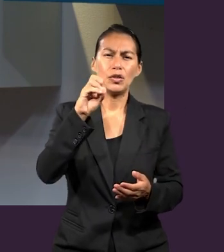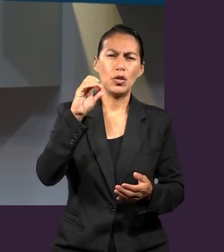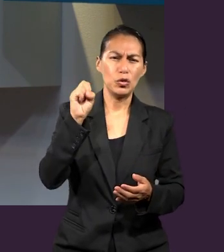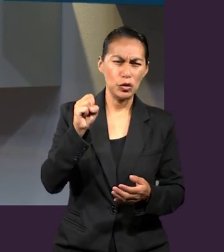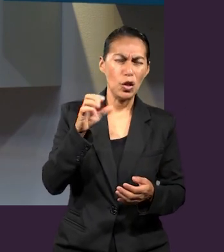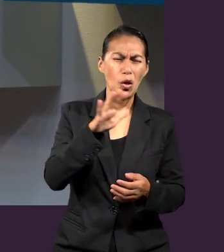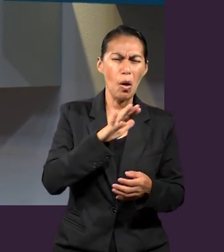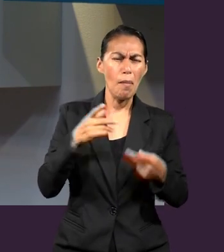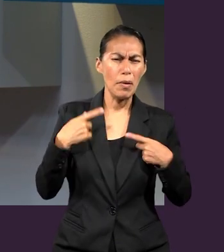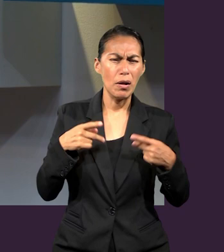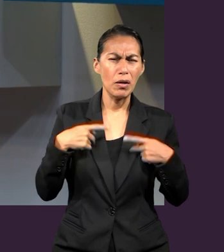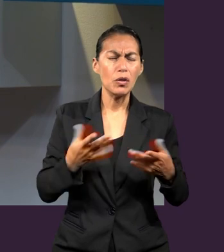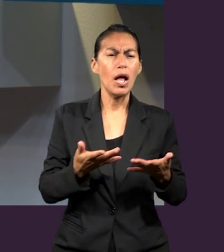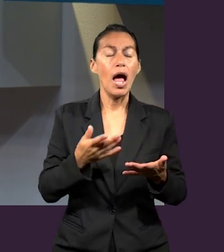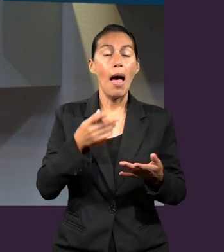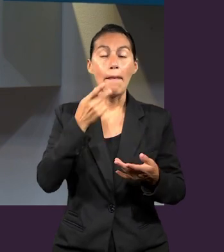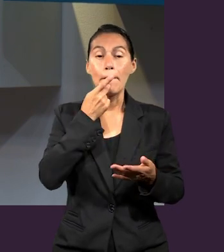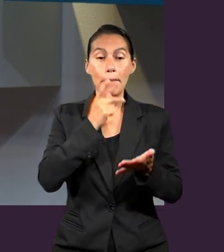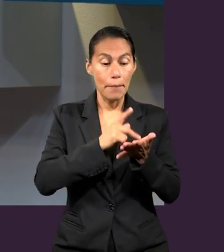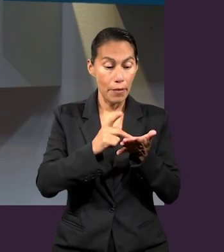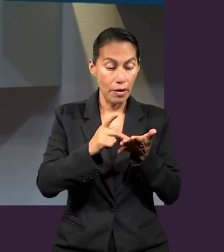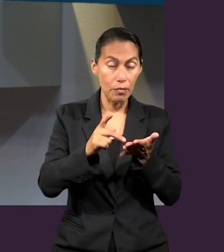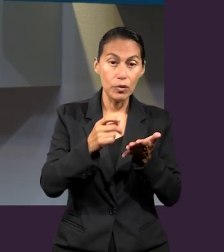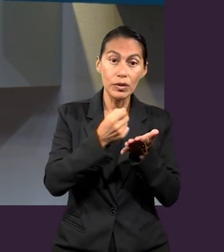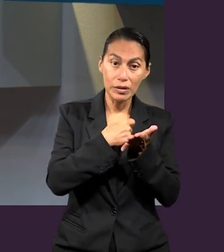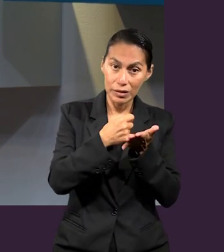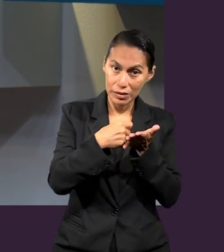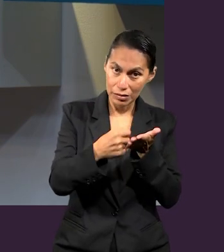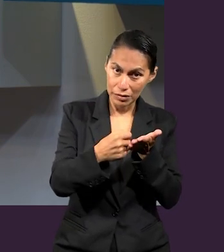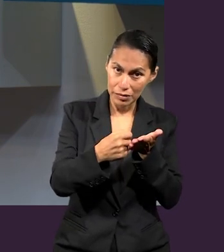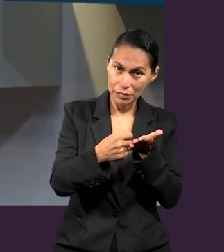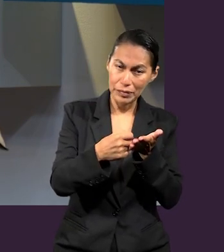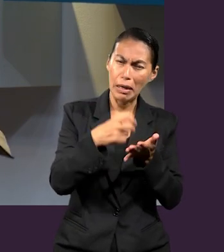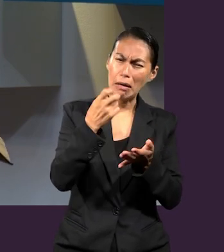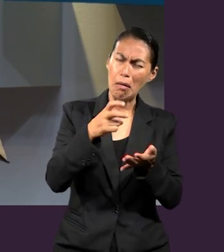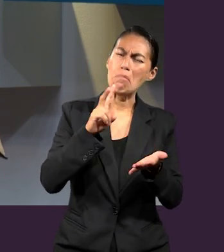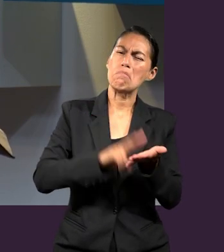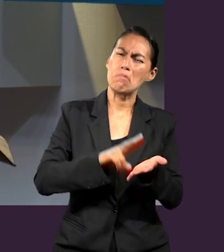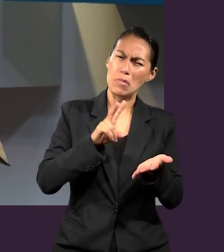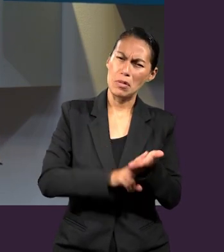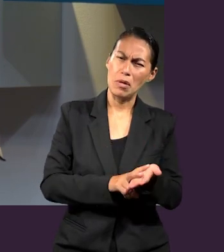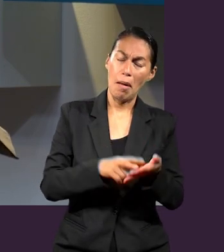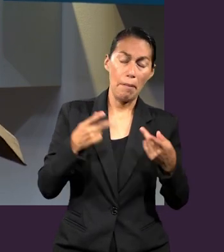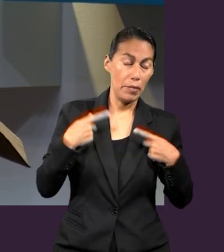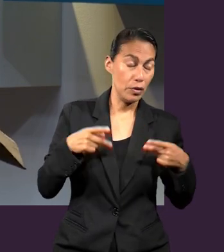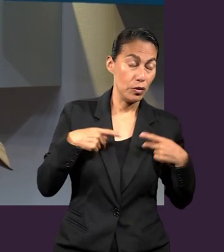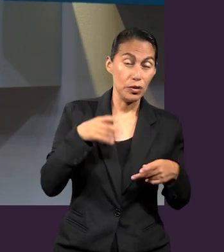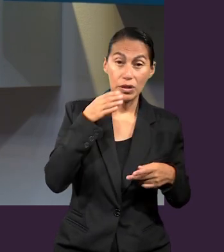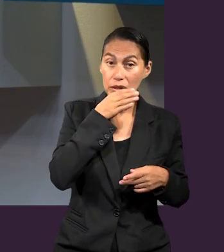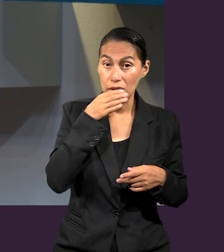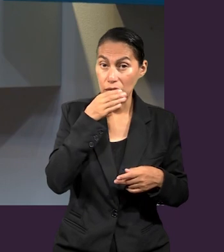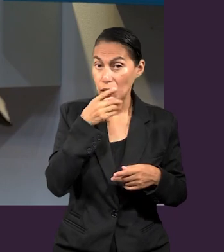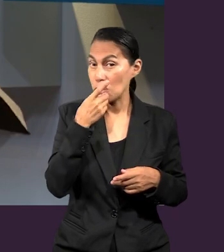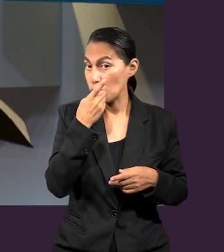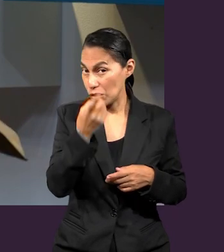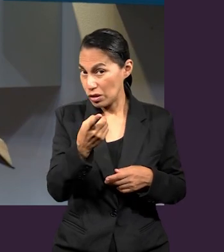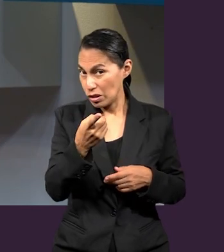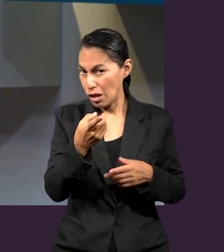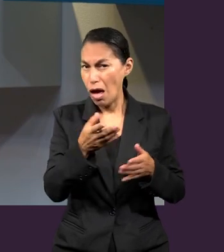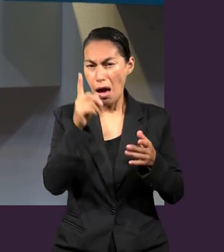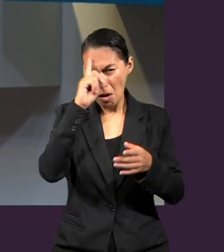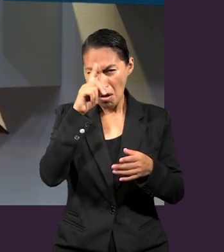Y, ¿saben? Esta carta tiene mucho valor. Normalmente, los cristianos, no tienes que decirles, lean